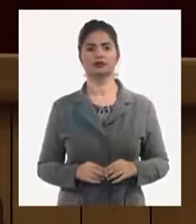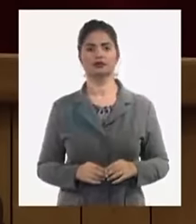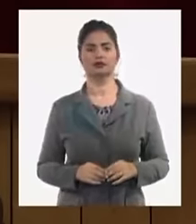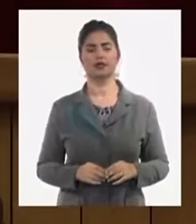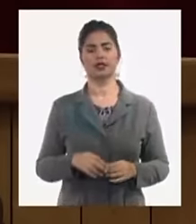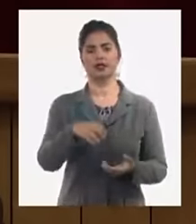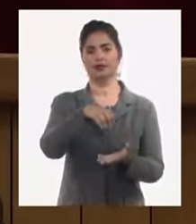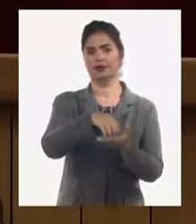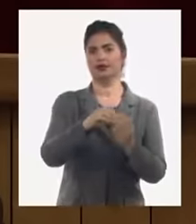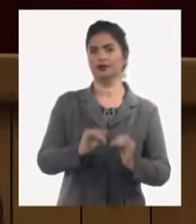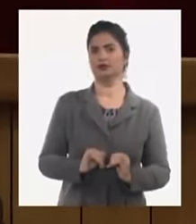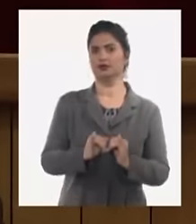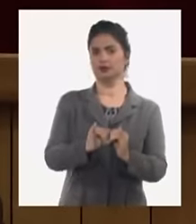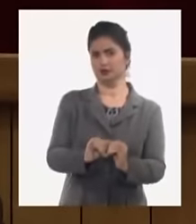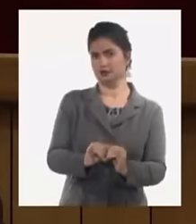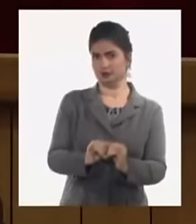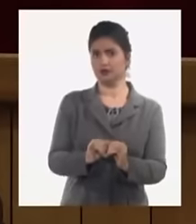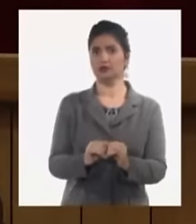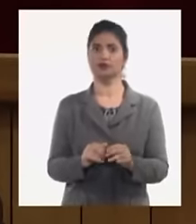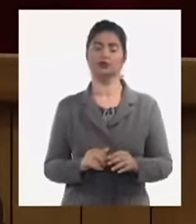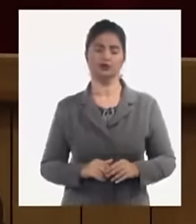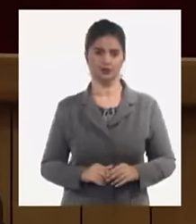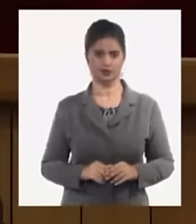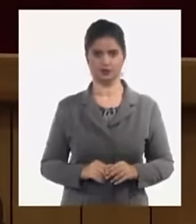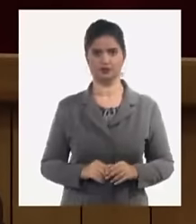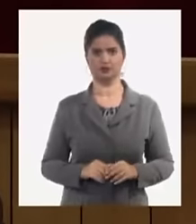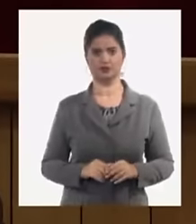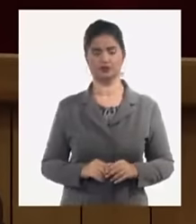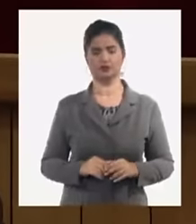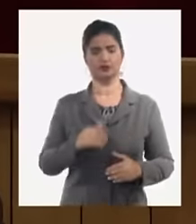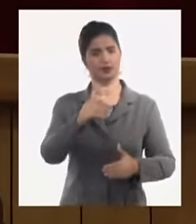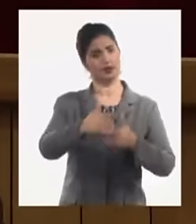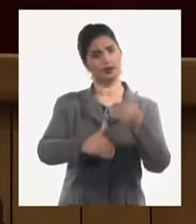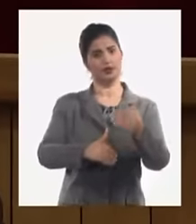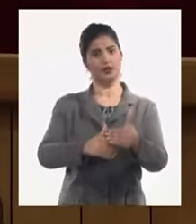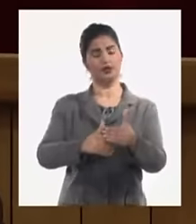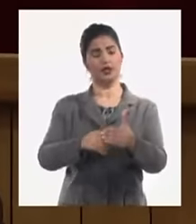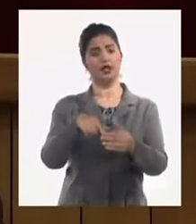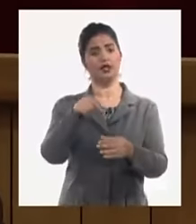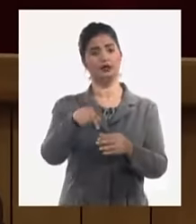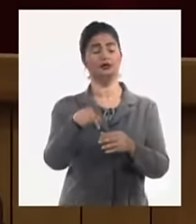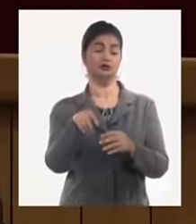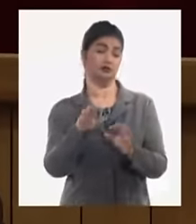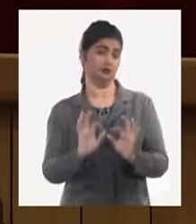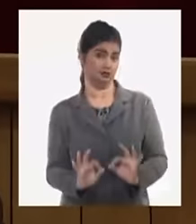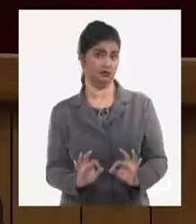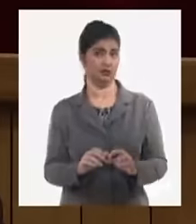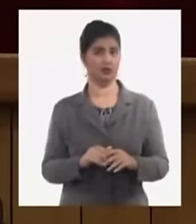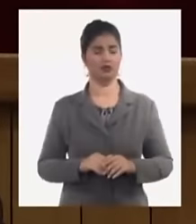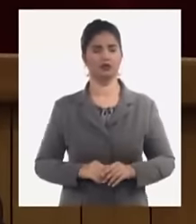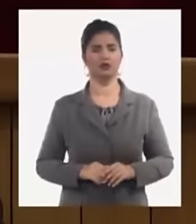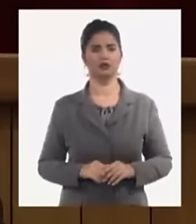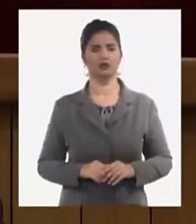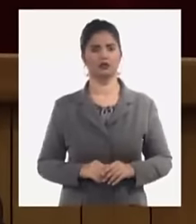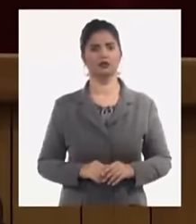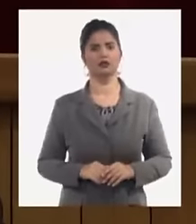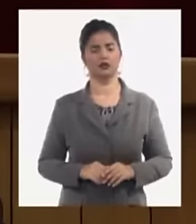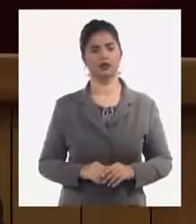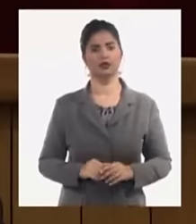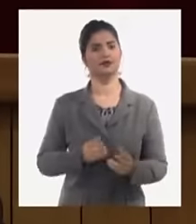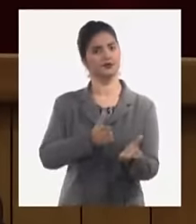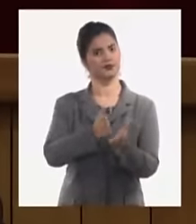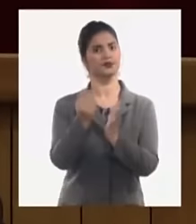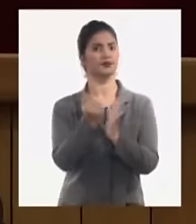van dirigidas a dar un paso atrás a retroceder para nada van a prohibir vamos a seguir aprobando nuevos